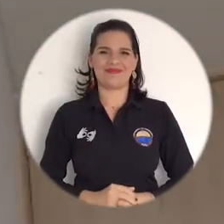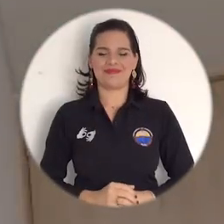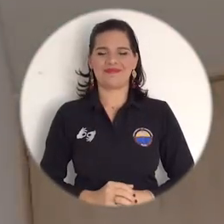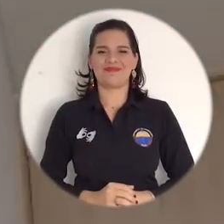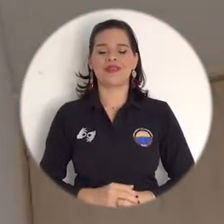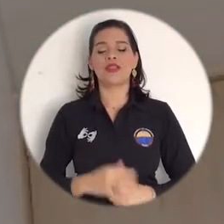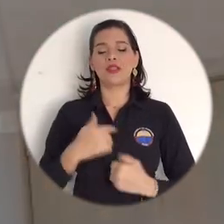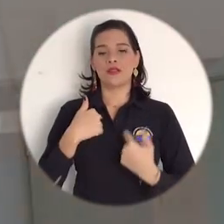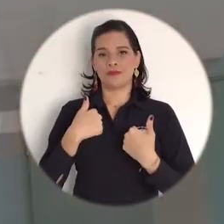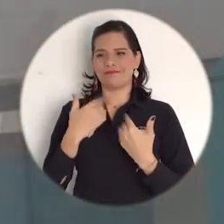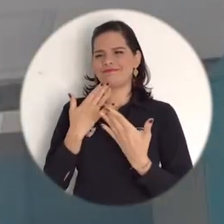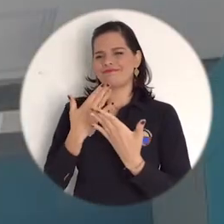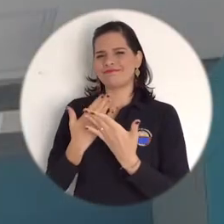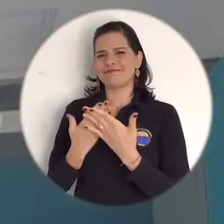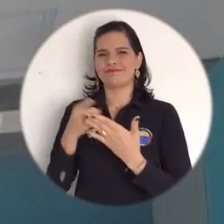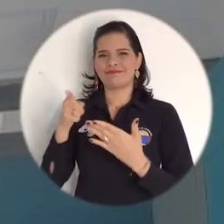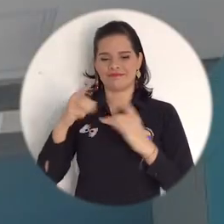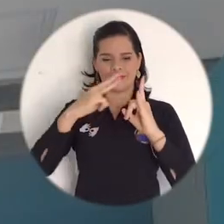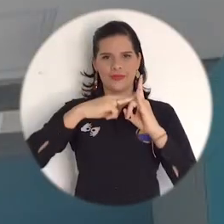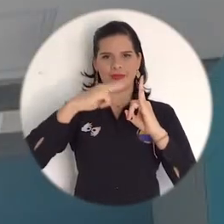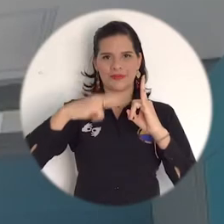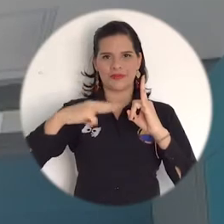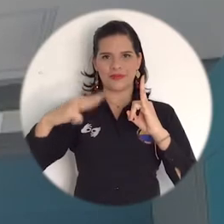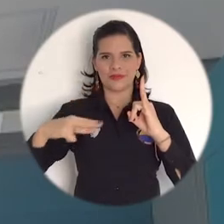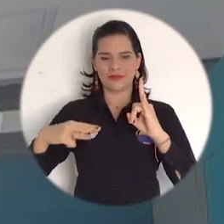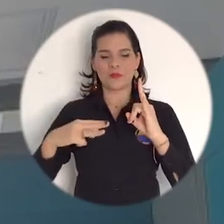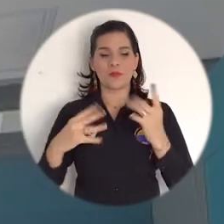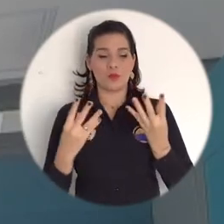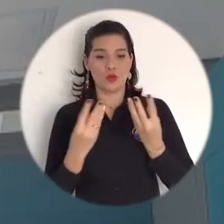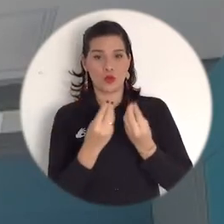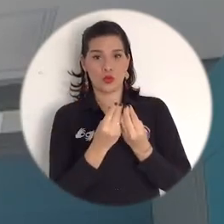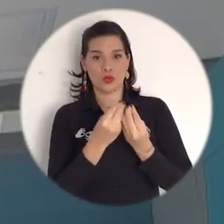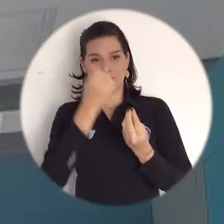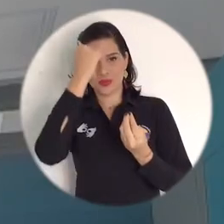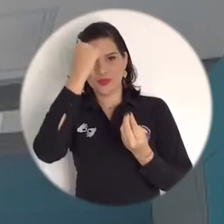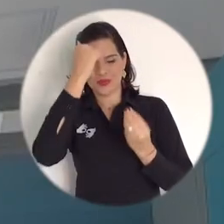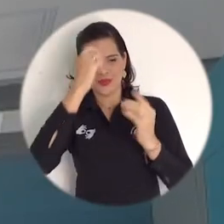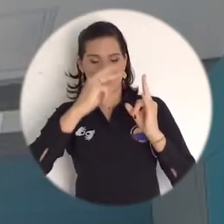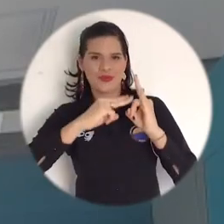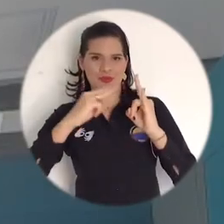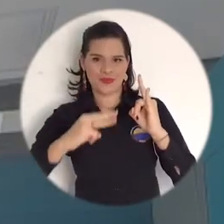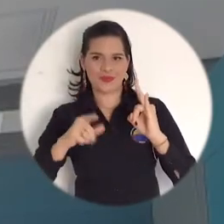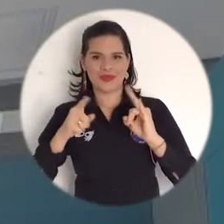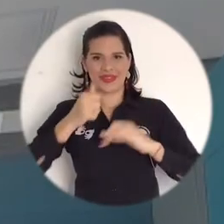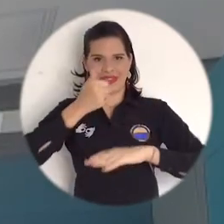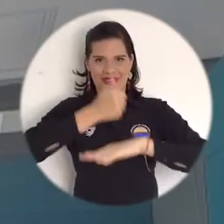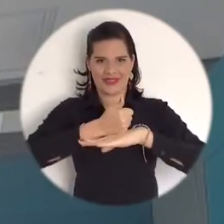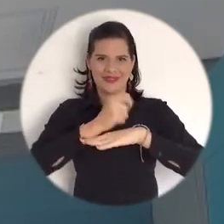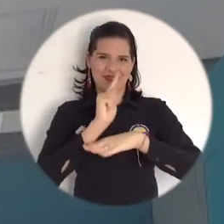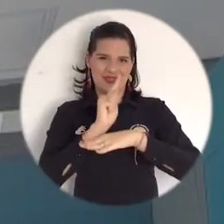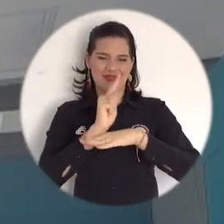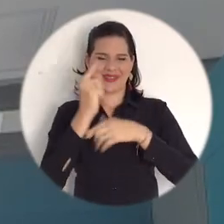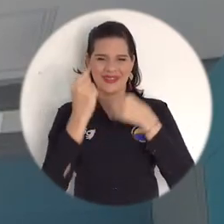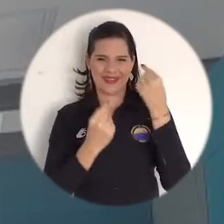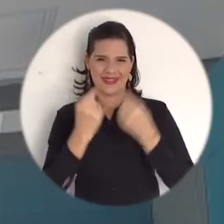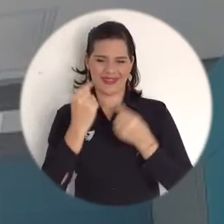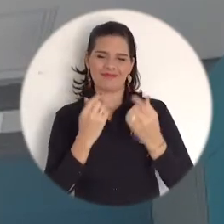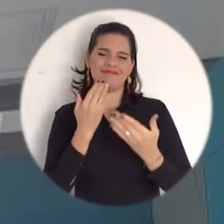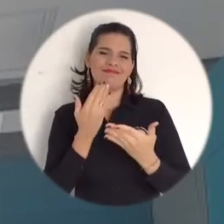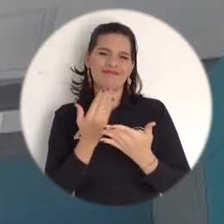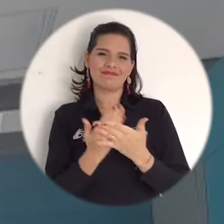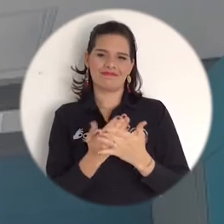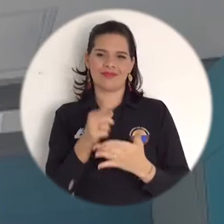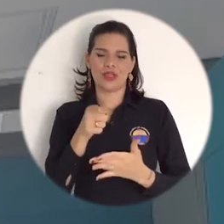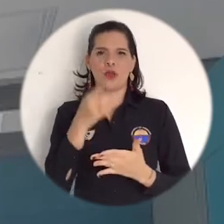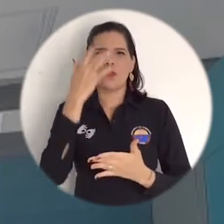futuros contadores públicos. Quiero agradecer a la Universidad del Magdalena, a su grupo de profesores, a sus becanos,